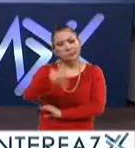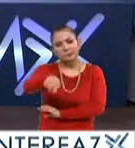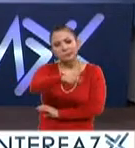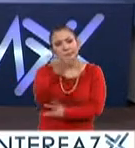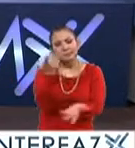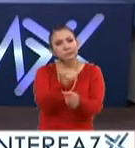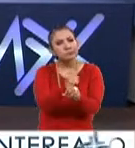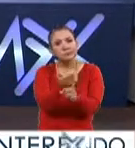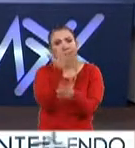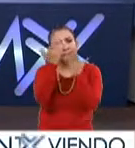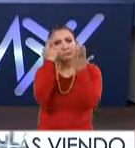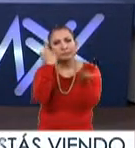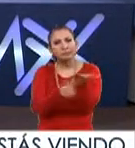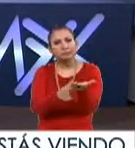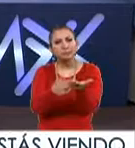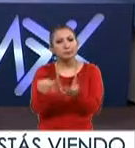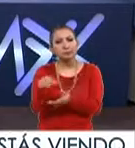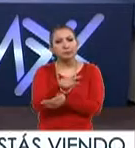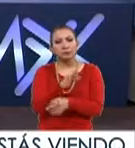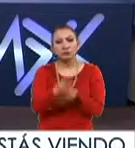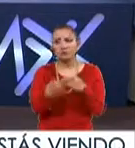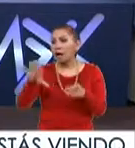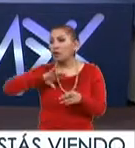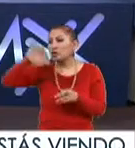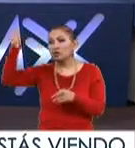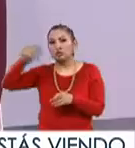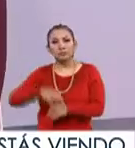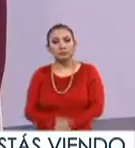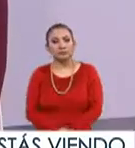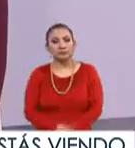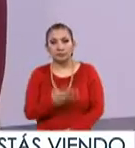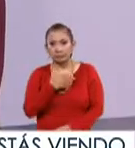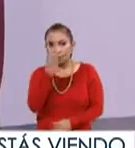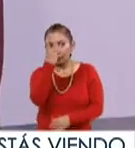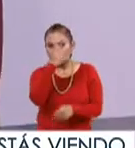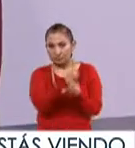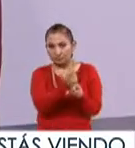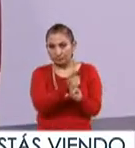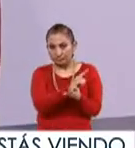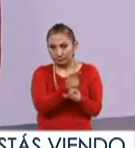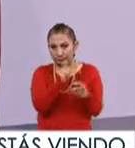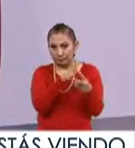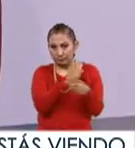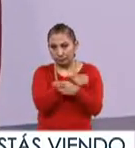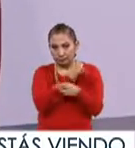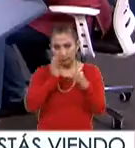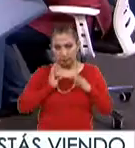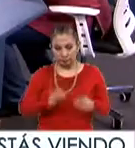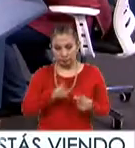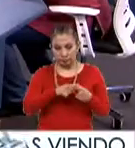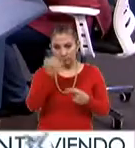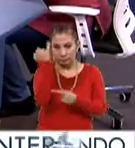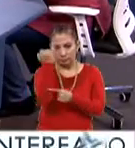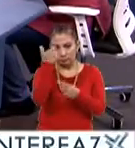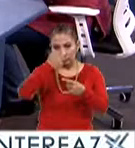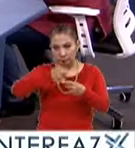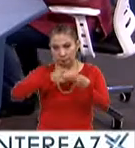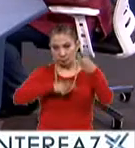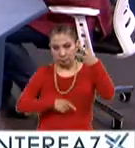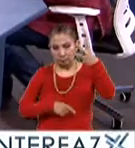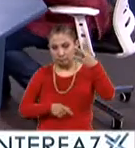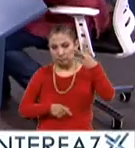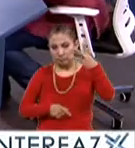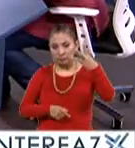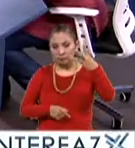las carreras que se imparten en esta de todas las que hay en el país? Tenemos tres licenciaturas, en educación física, en preescolar y en primaria.